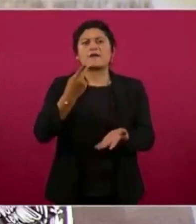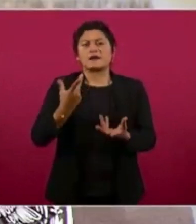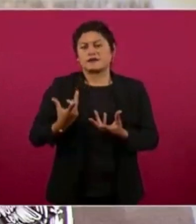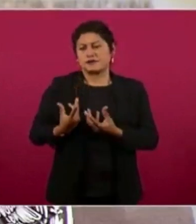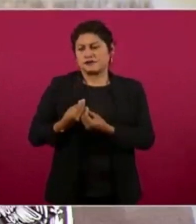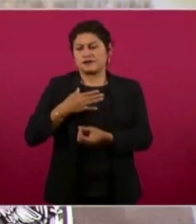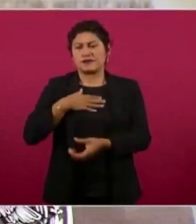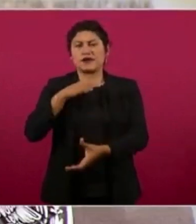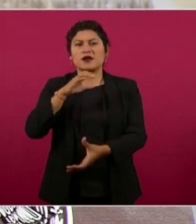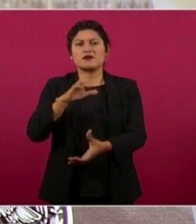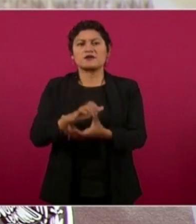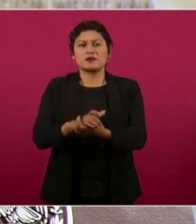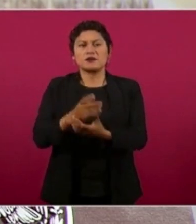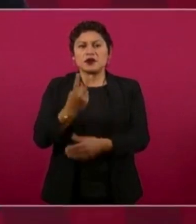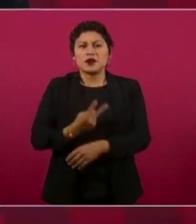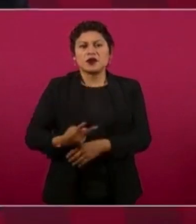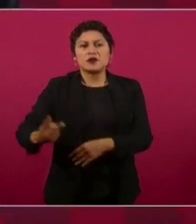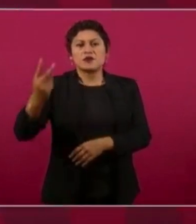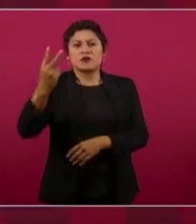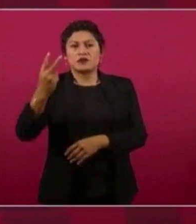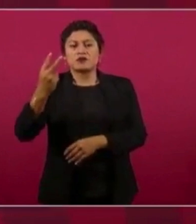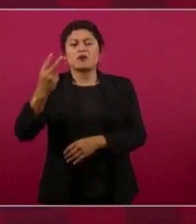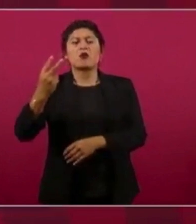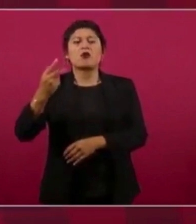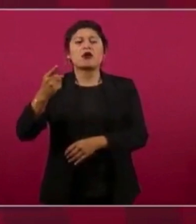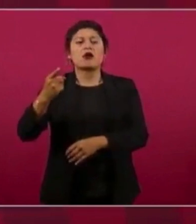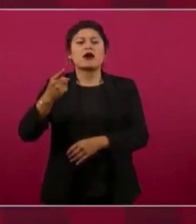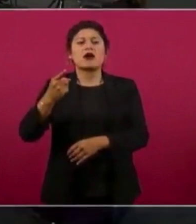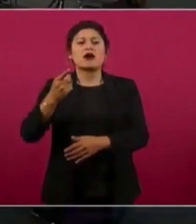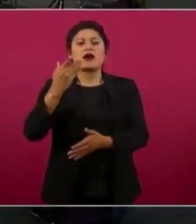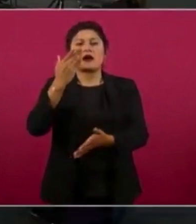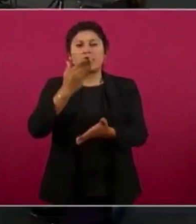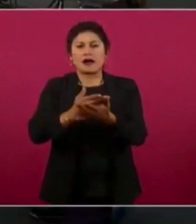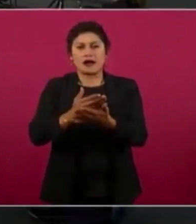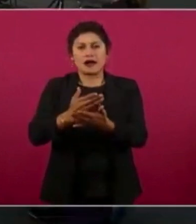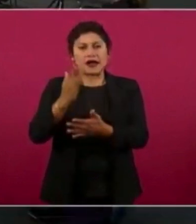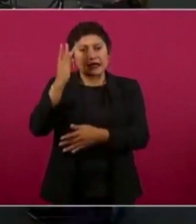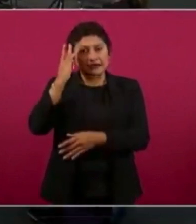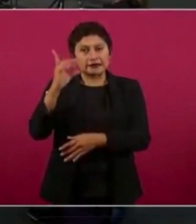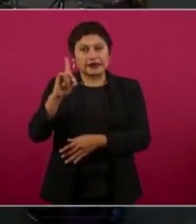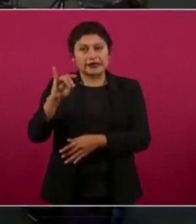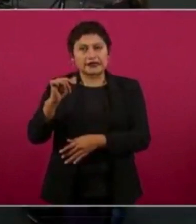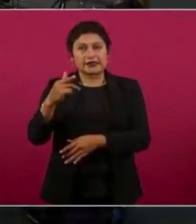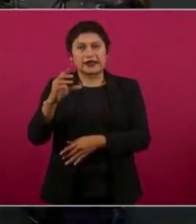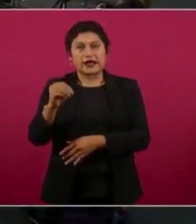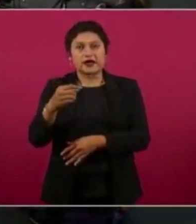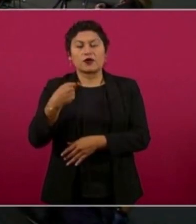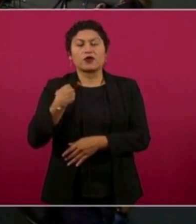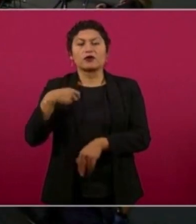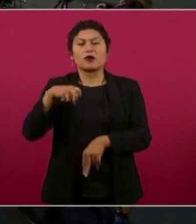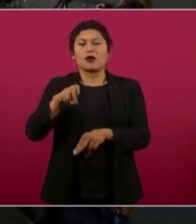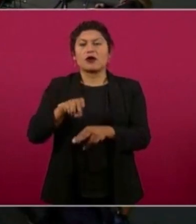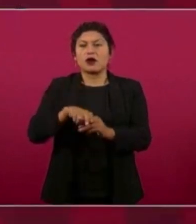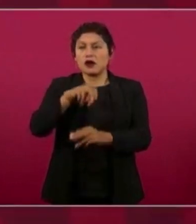estrella, a San Diego, y yo estaba con la boca abierta,